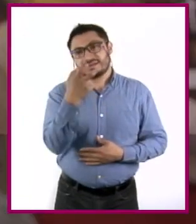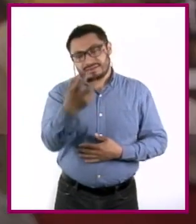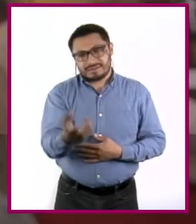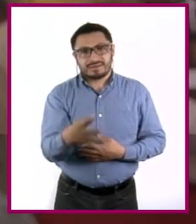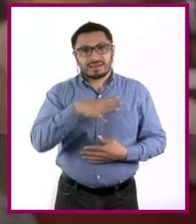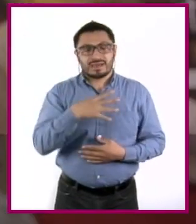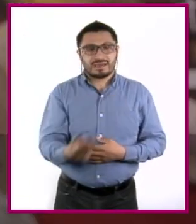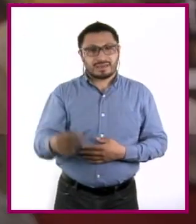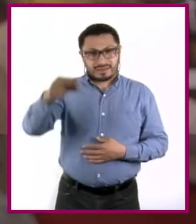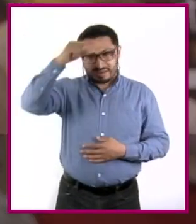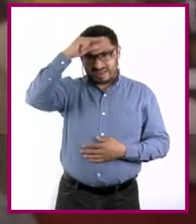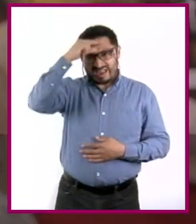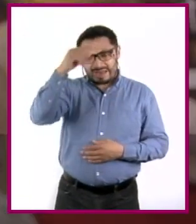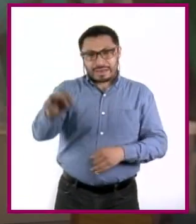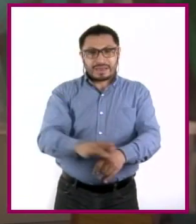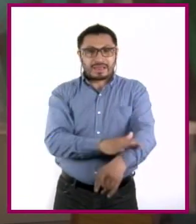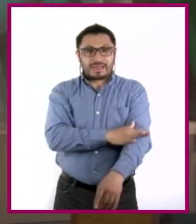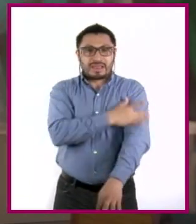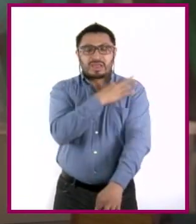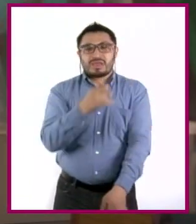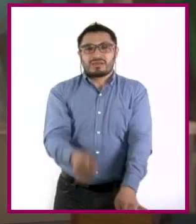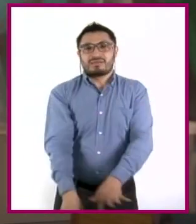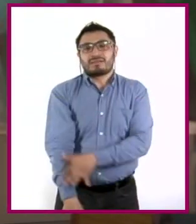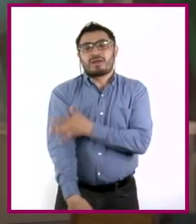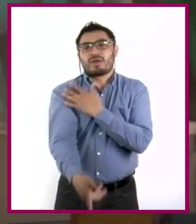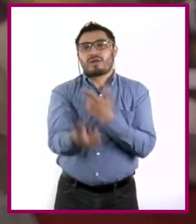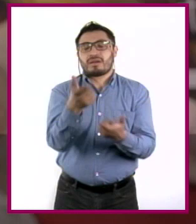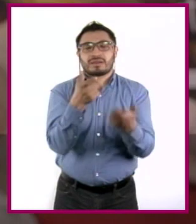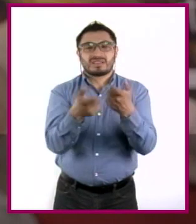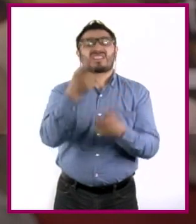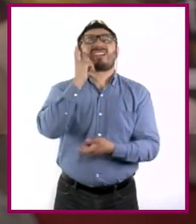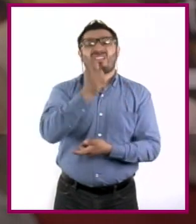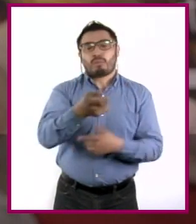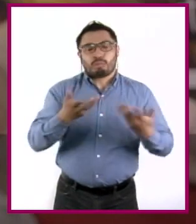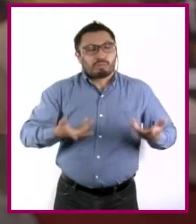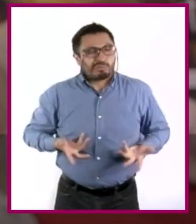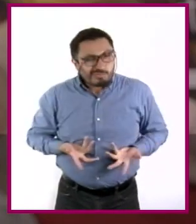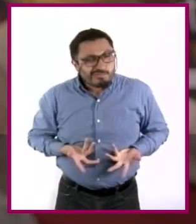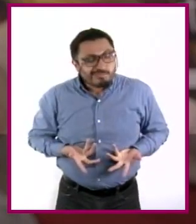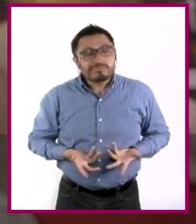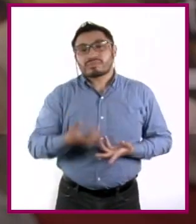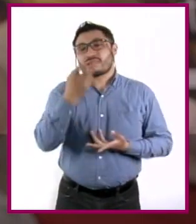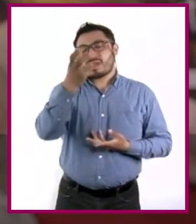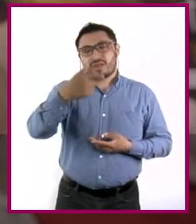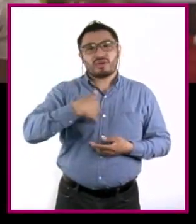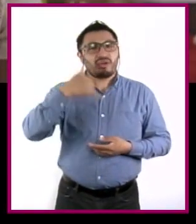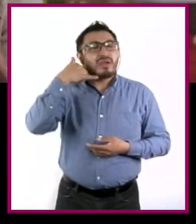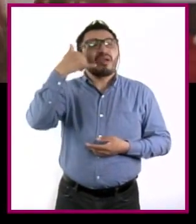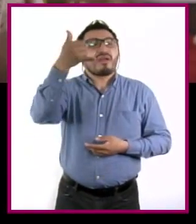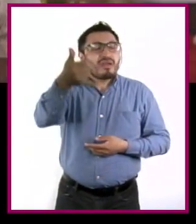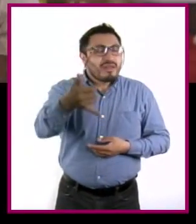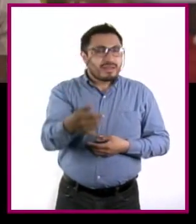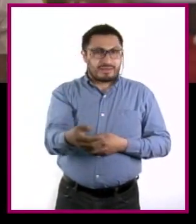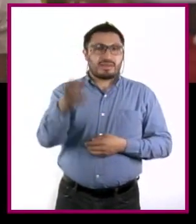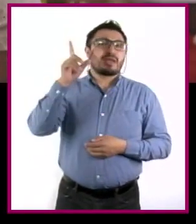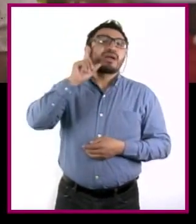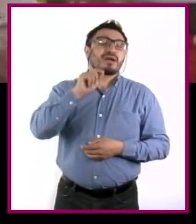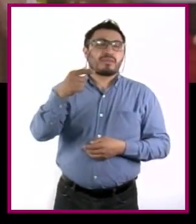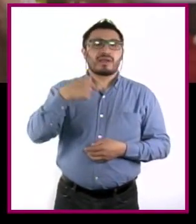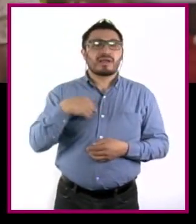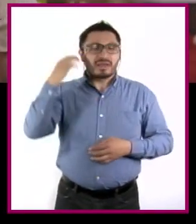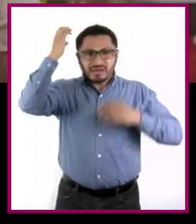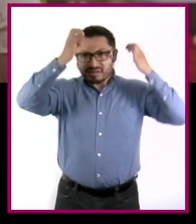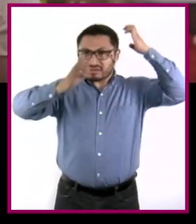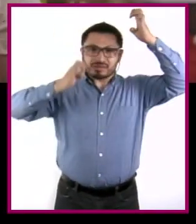con la inteligencia emocional financiera. ¿Y eso qué es? Es precisamente por lo que te llamaba. Mañana tengo que exponer sobre